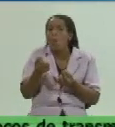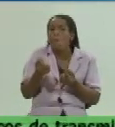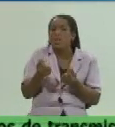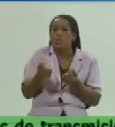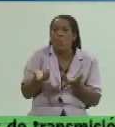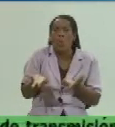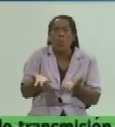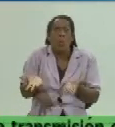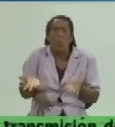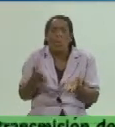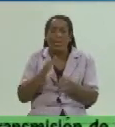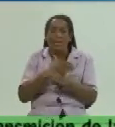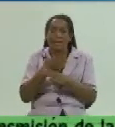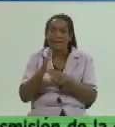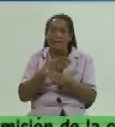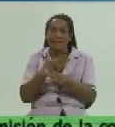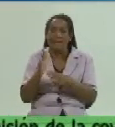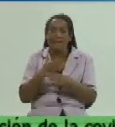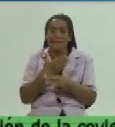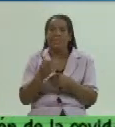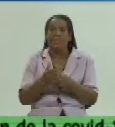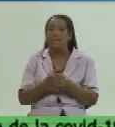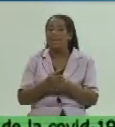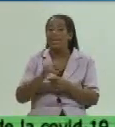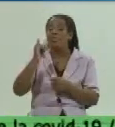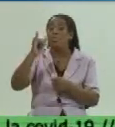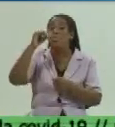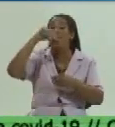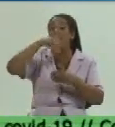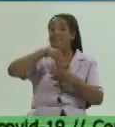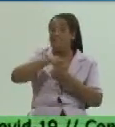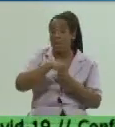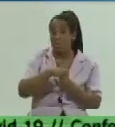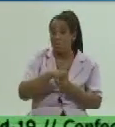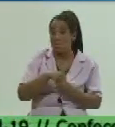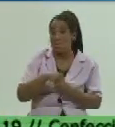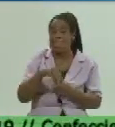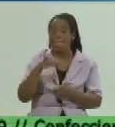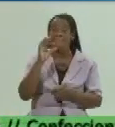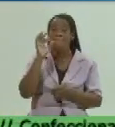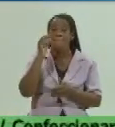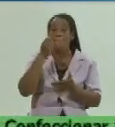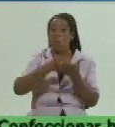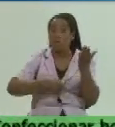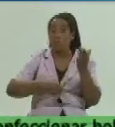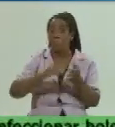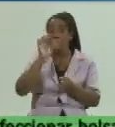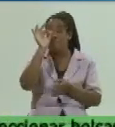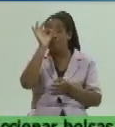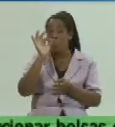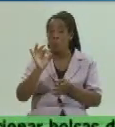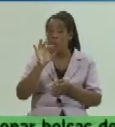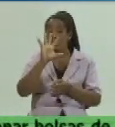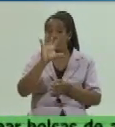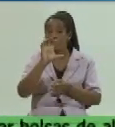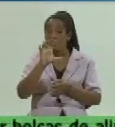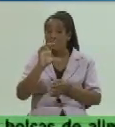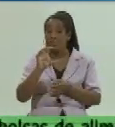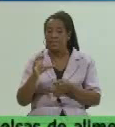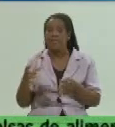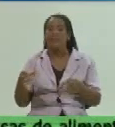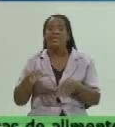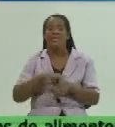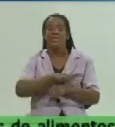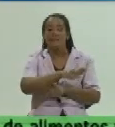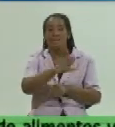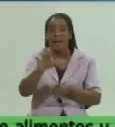operatoria de ellos a lo interno y el impuesto del 5% si gran urbana retiene el 5% del total de ese